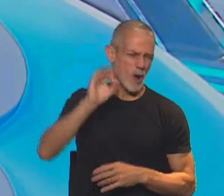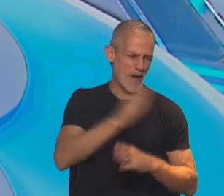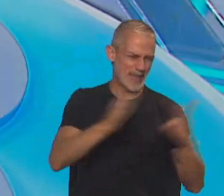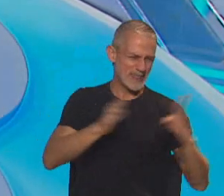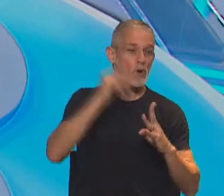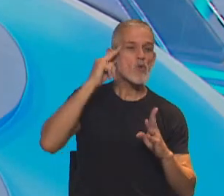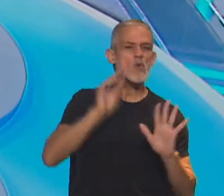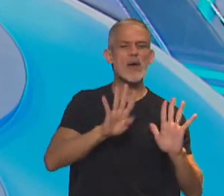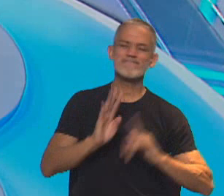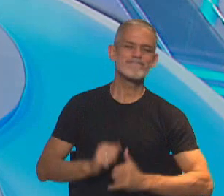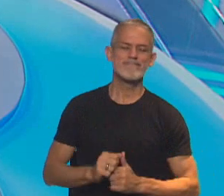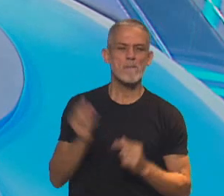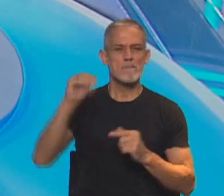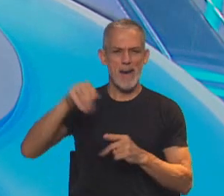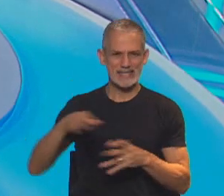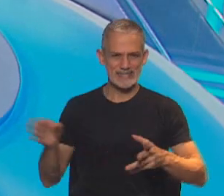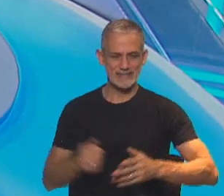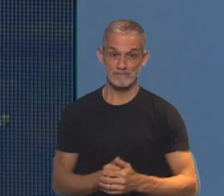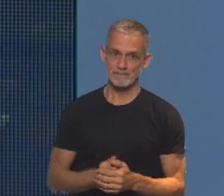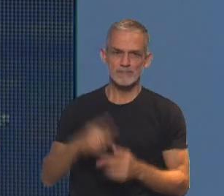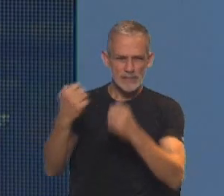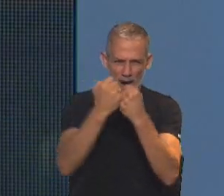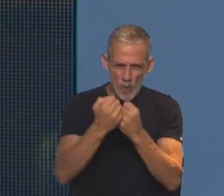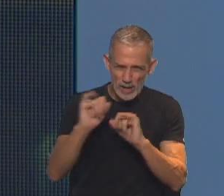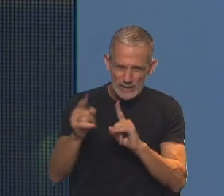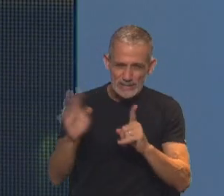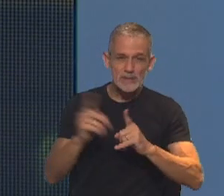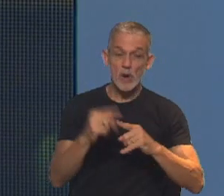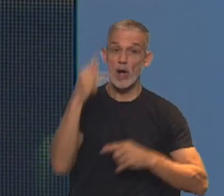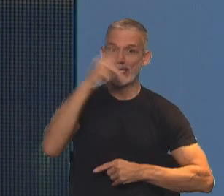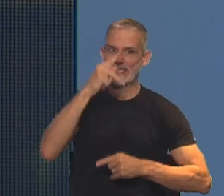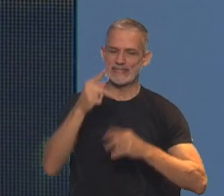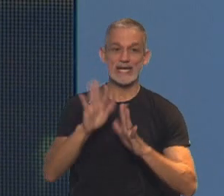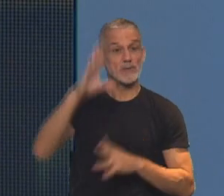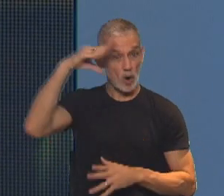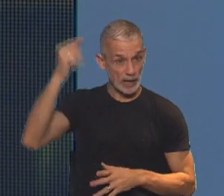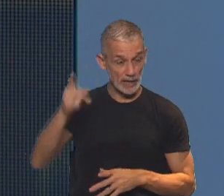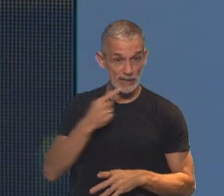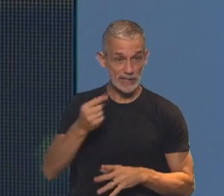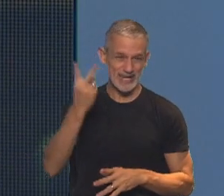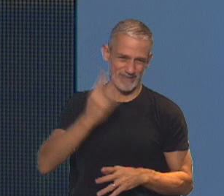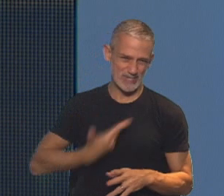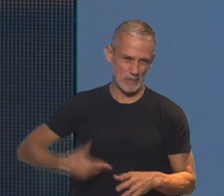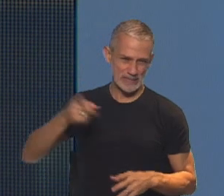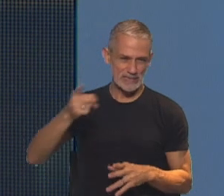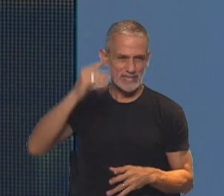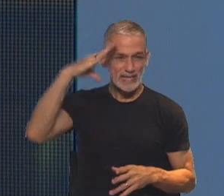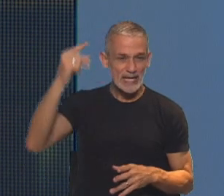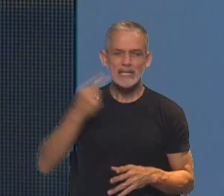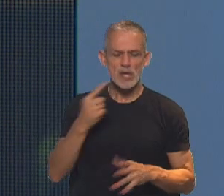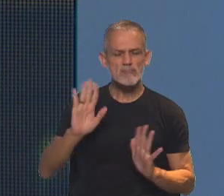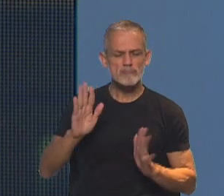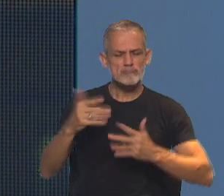que se está indicando es que hay un acuerdo. Por un lado, con el kirchnerismo, Cristina Fernández de Kirchner, la vicepresidenta de la Nación, ya